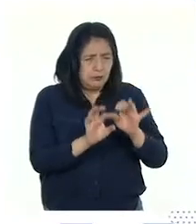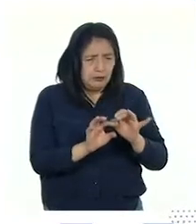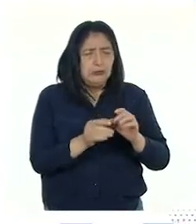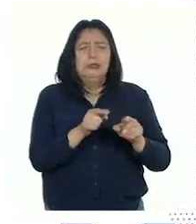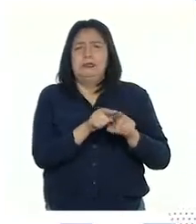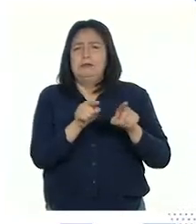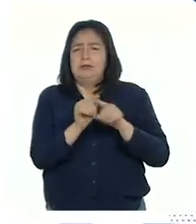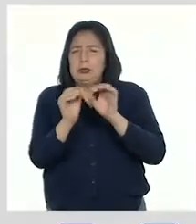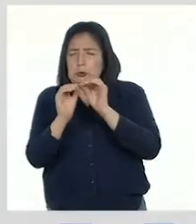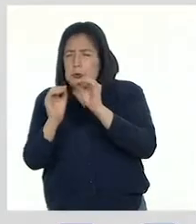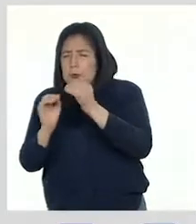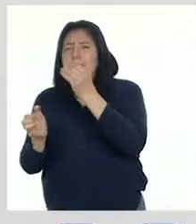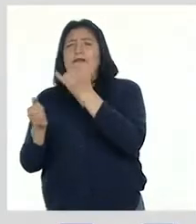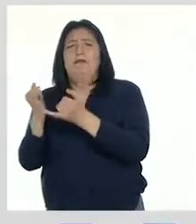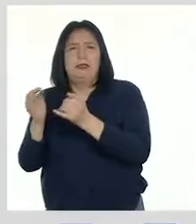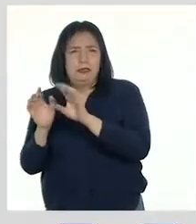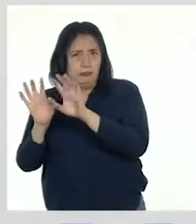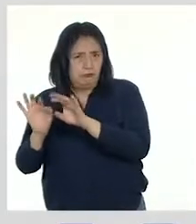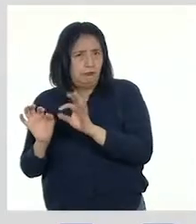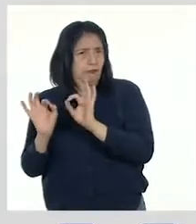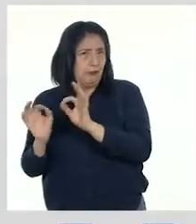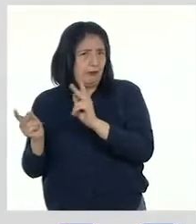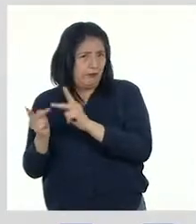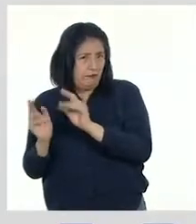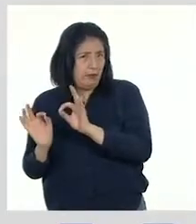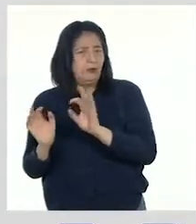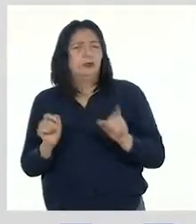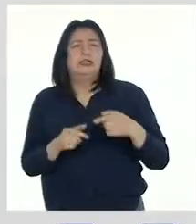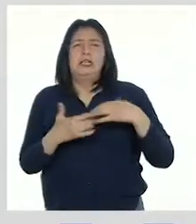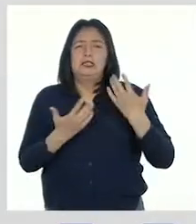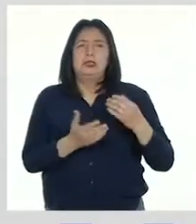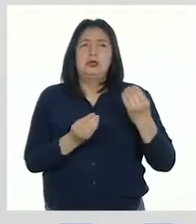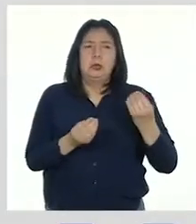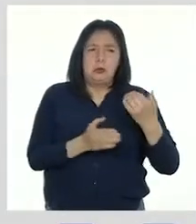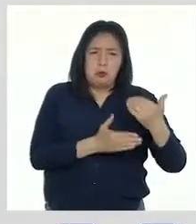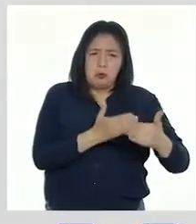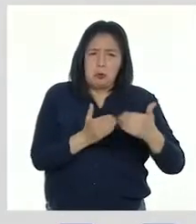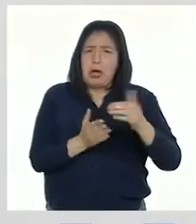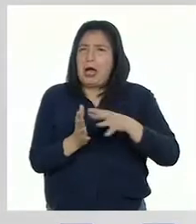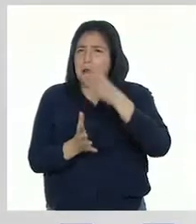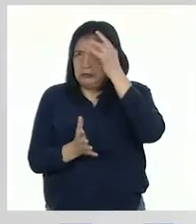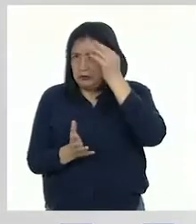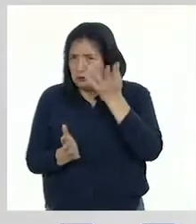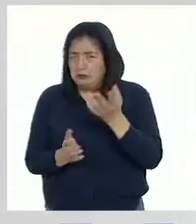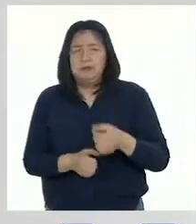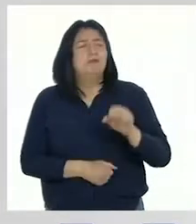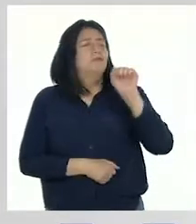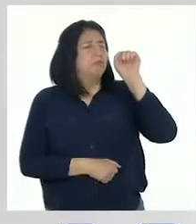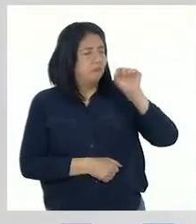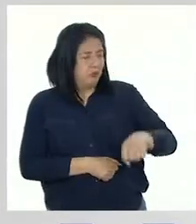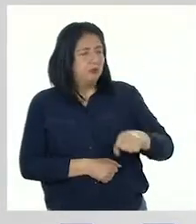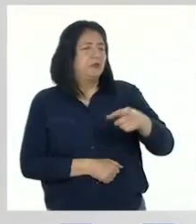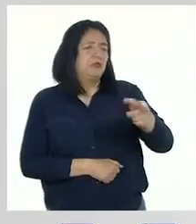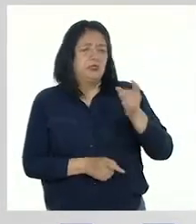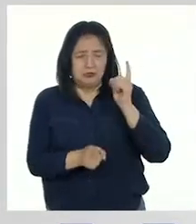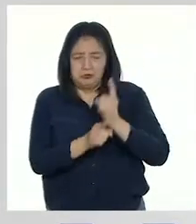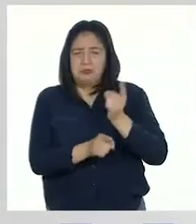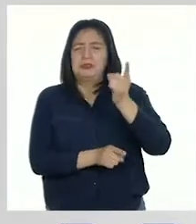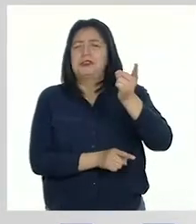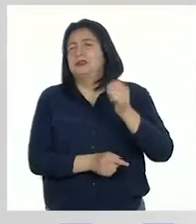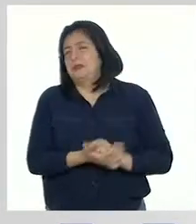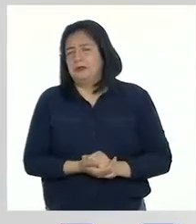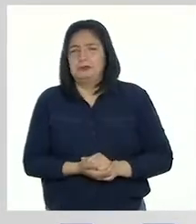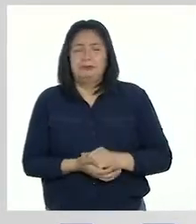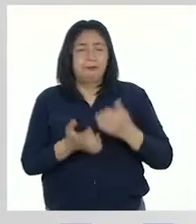versiones finales. Así podremos ver cómo se desarrolló nuestro proceso de aprendizaje, ¿verdad? Sí, Patti, exactamente.